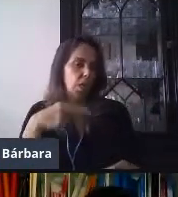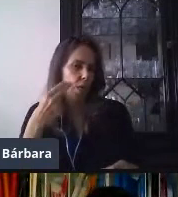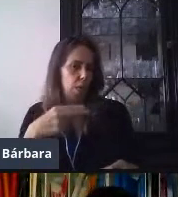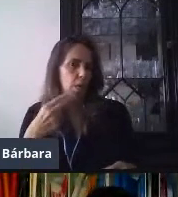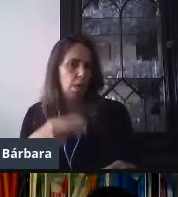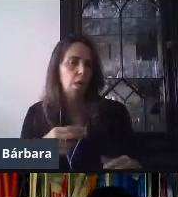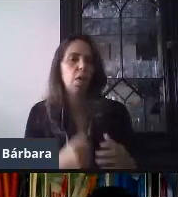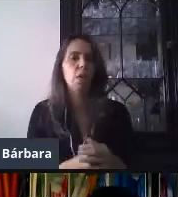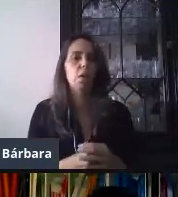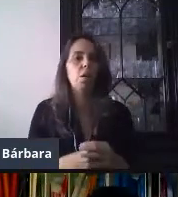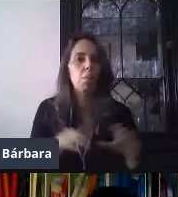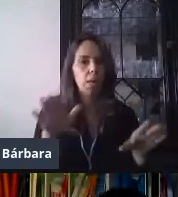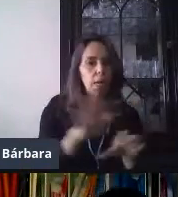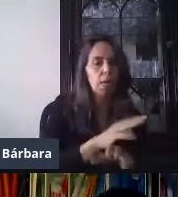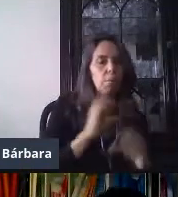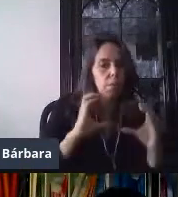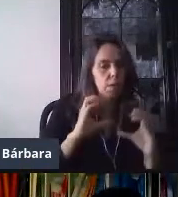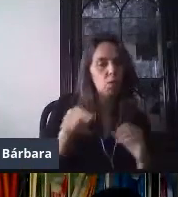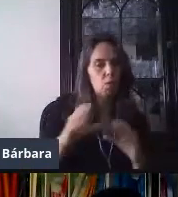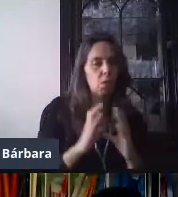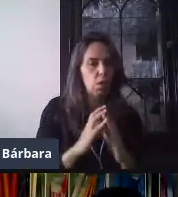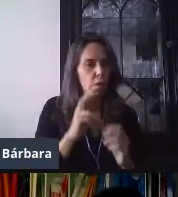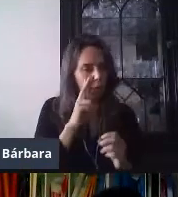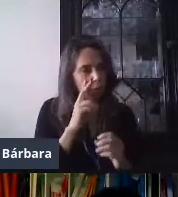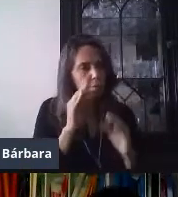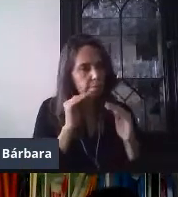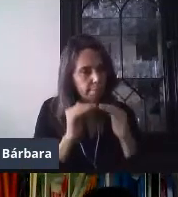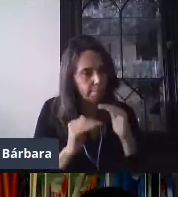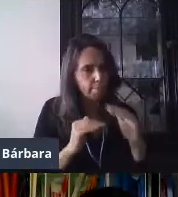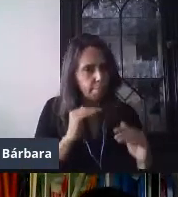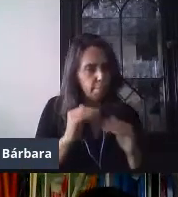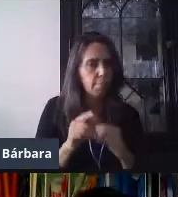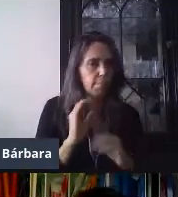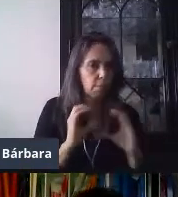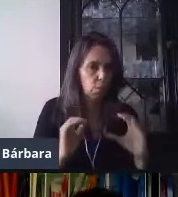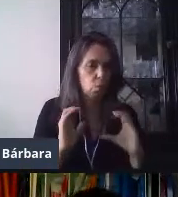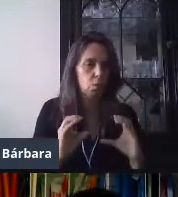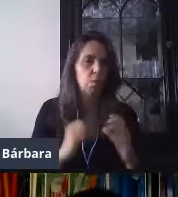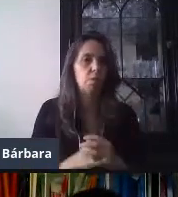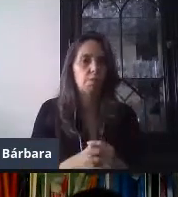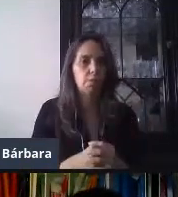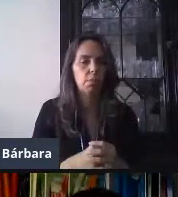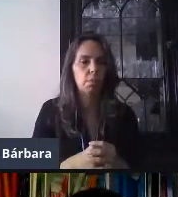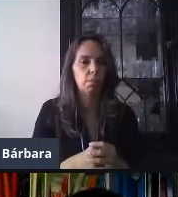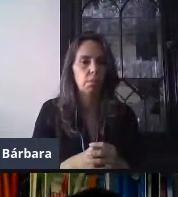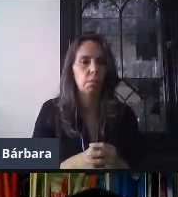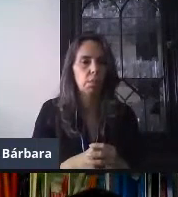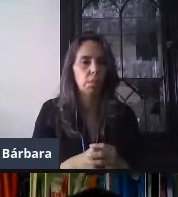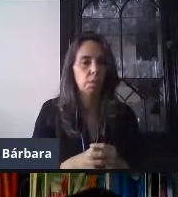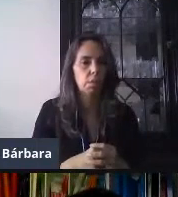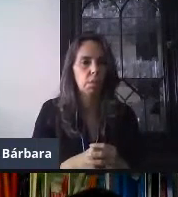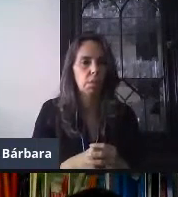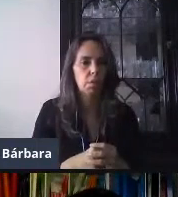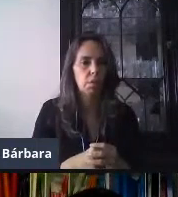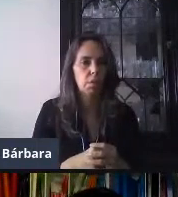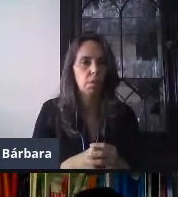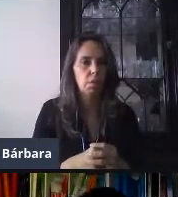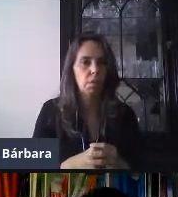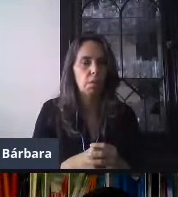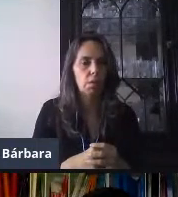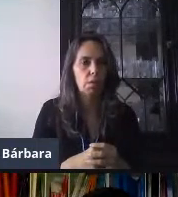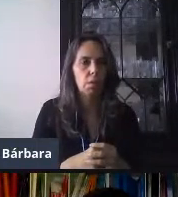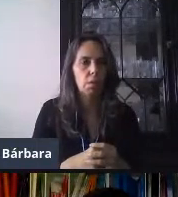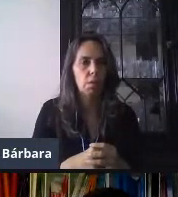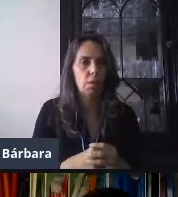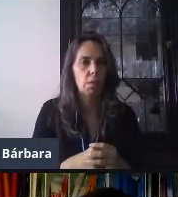casos se pueda cambiar. Eso lo podríamos solucionar utilizando secciones. Podemos enviar una vez que...